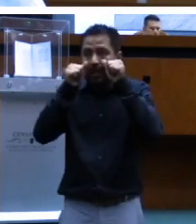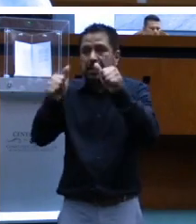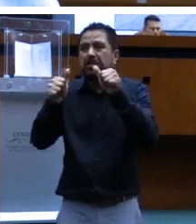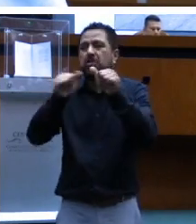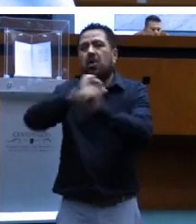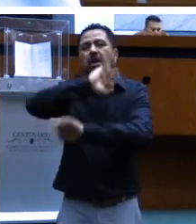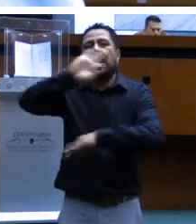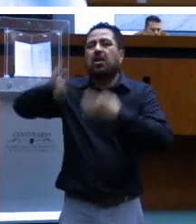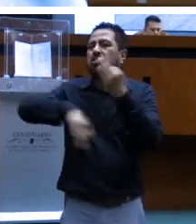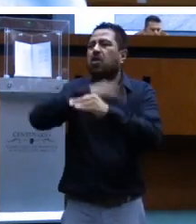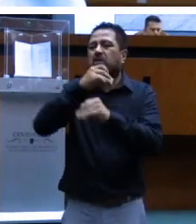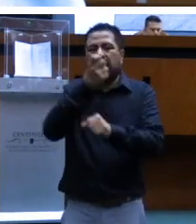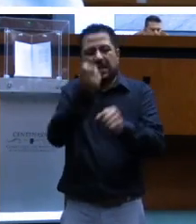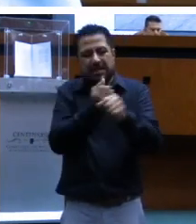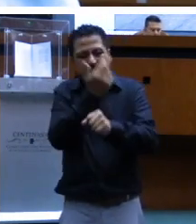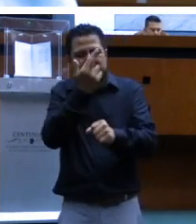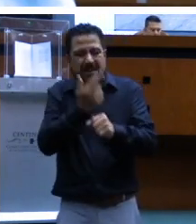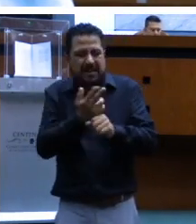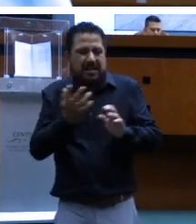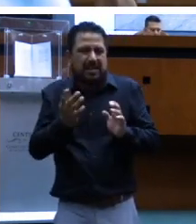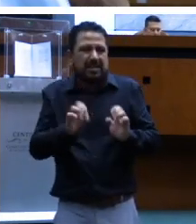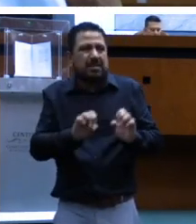las secretarías. Entonces,